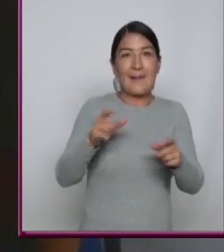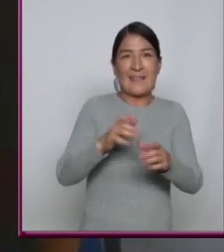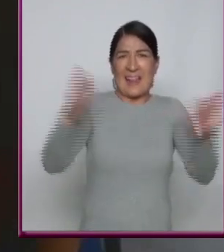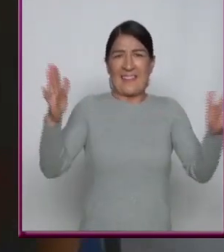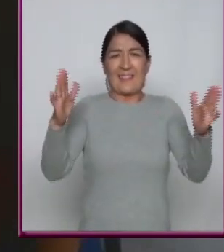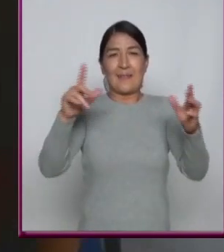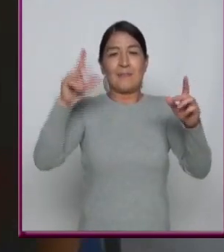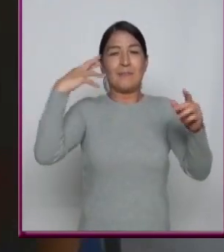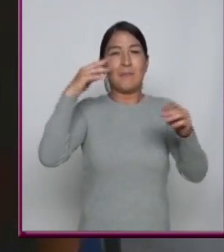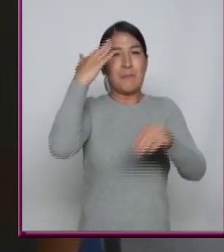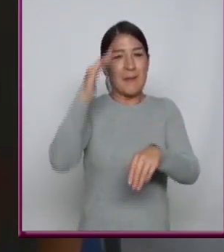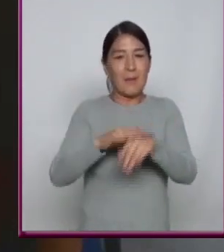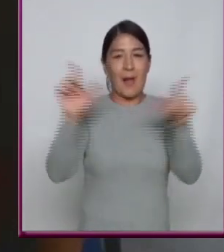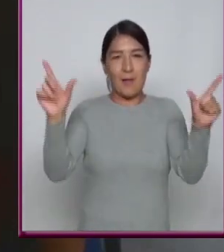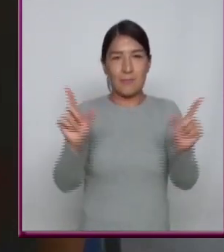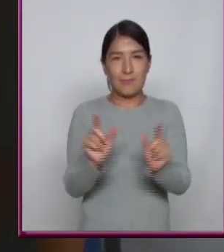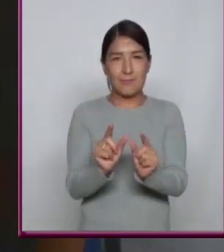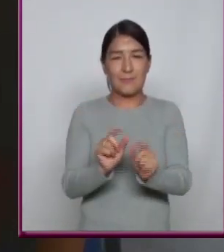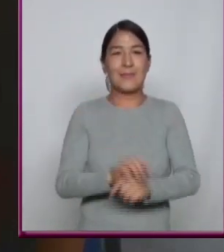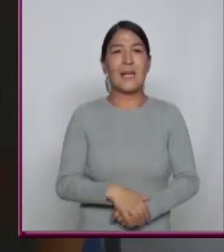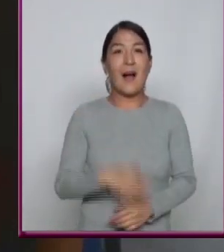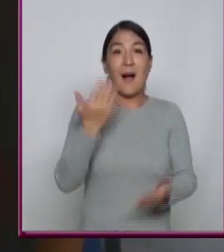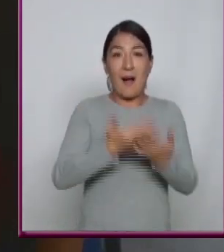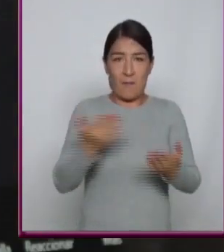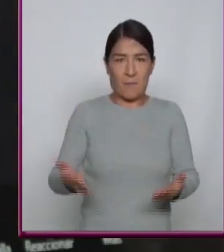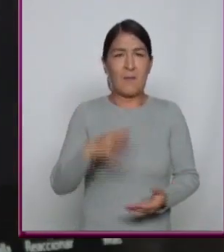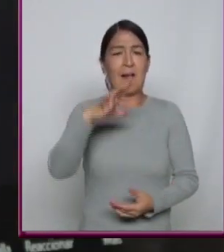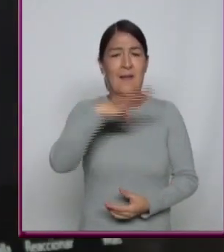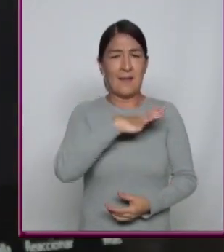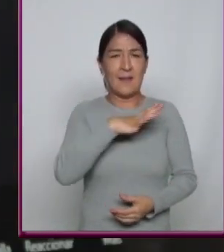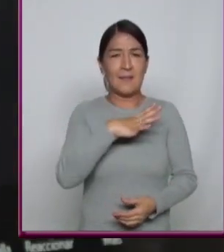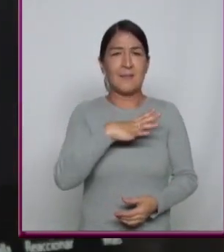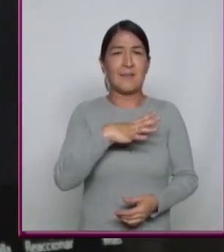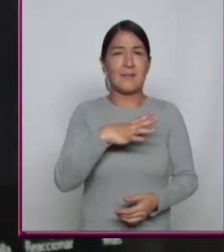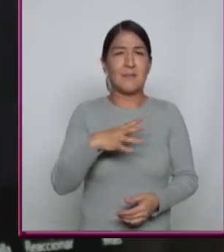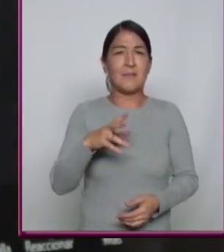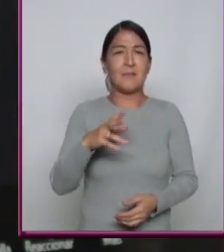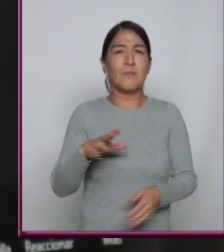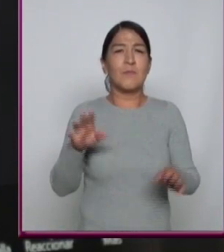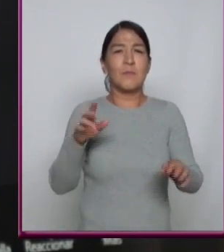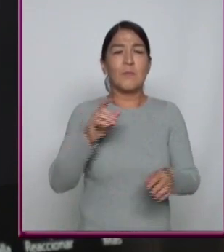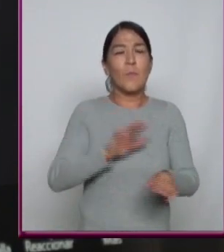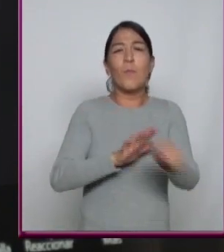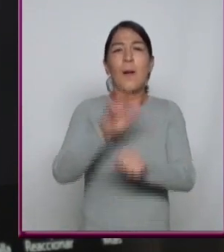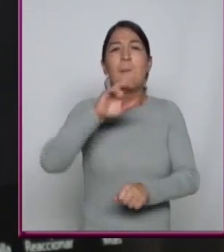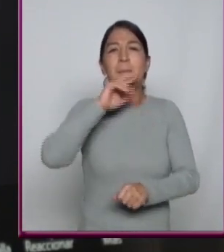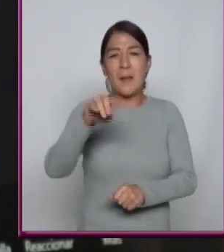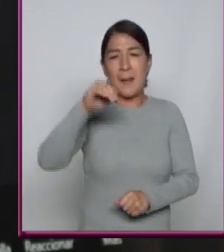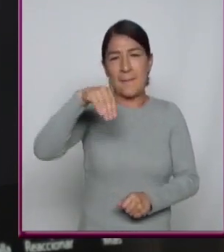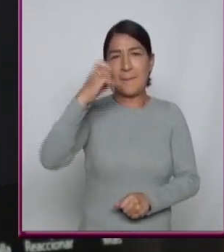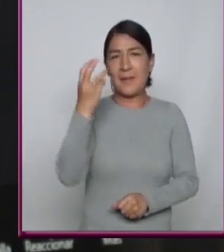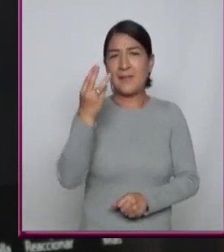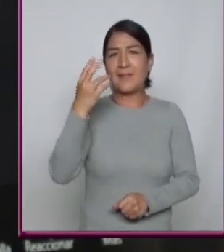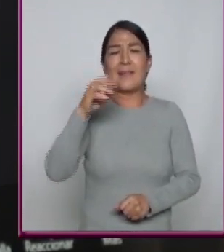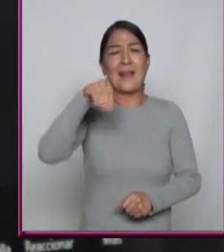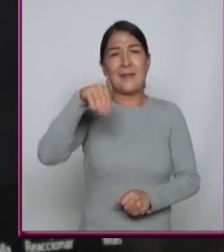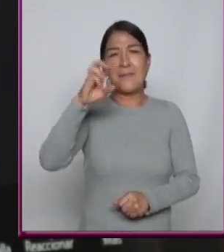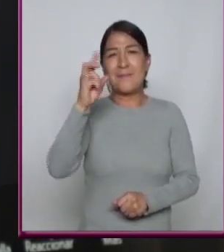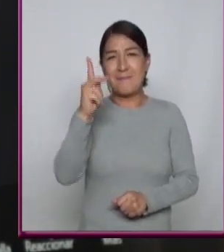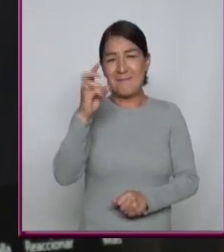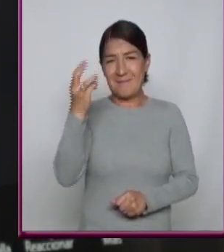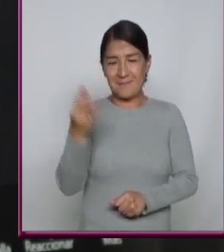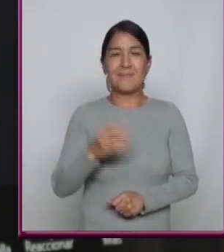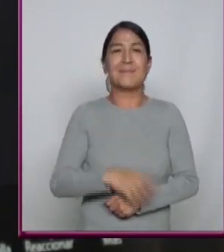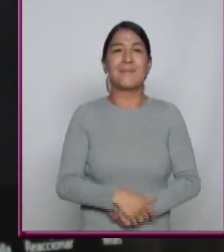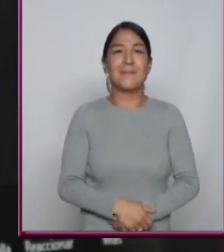pequeño Y actualmente Existe algún Formato Que sea mejor Que el MP3 Bueno